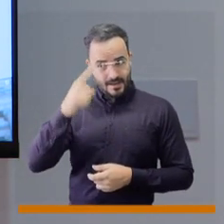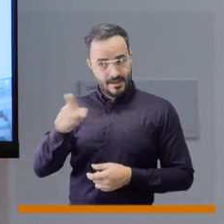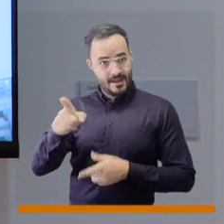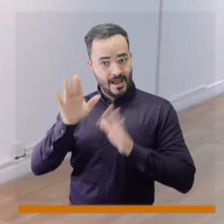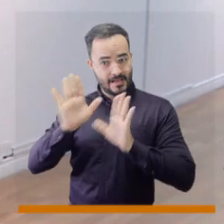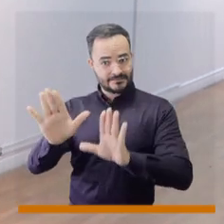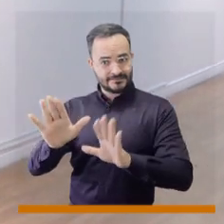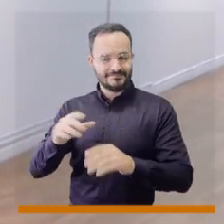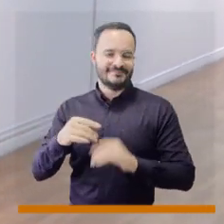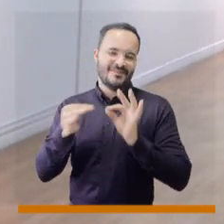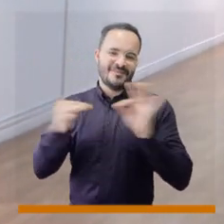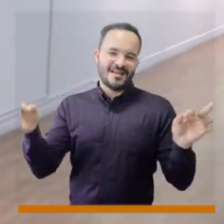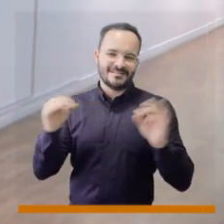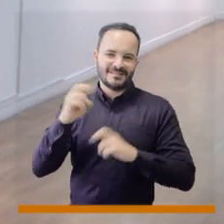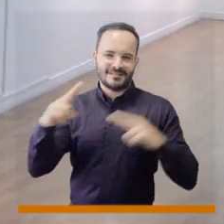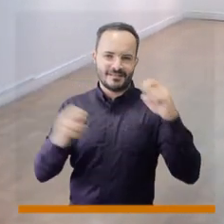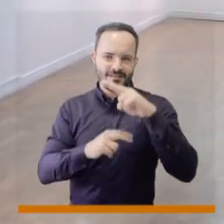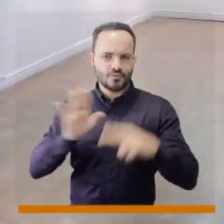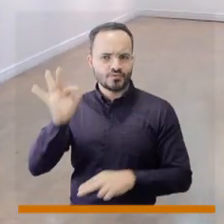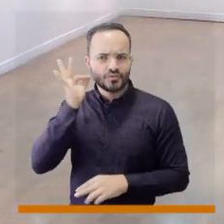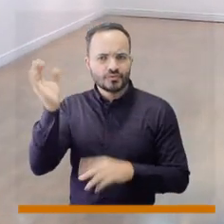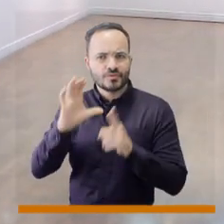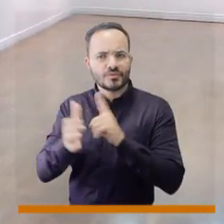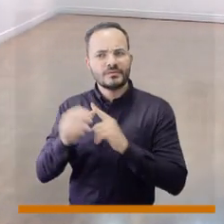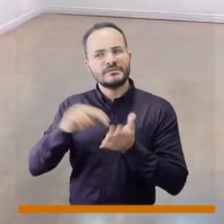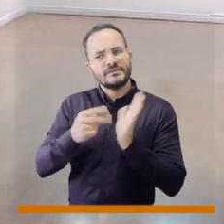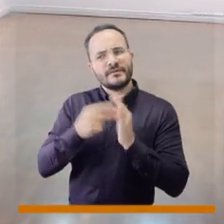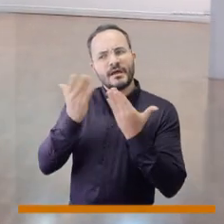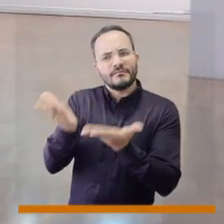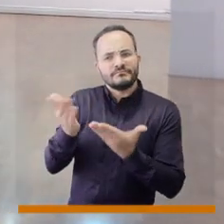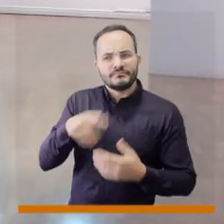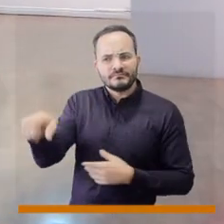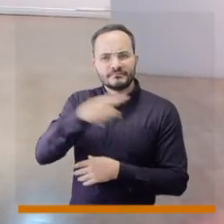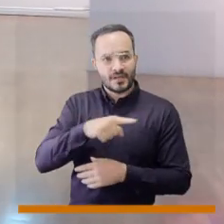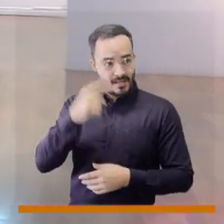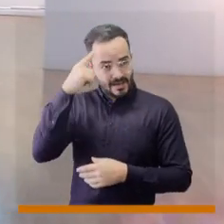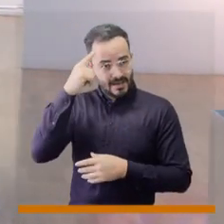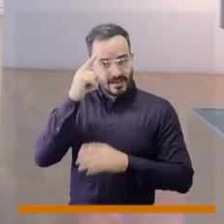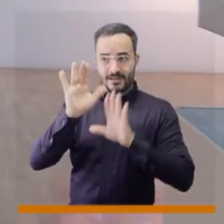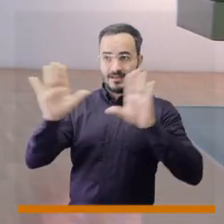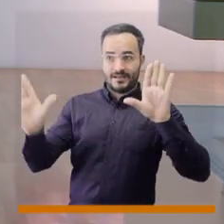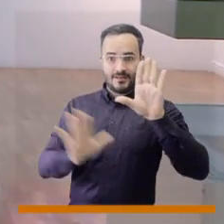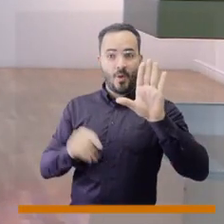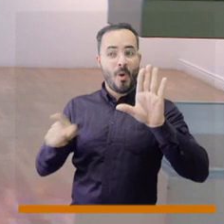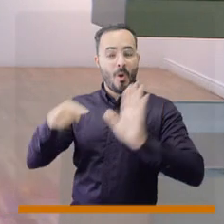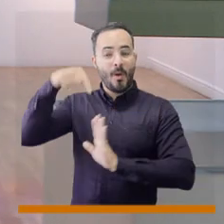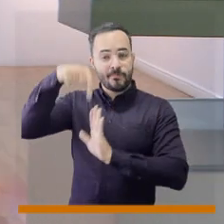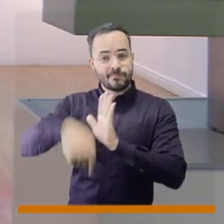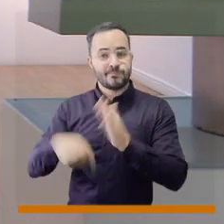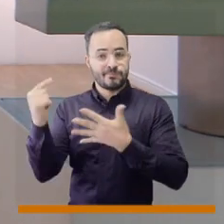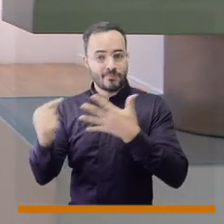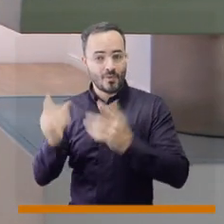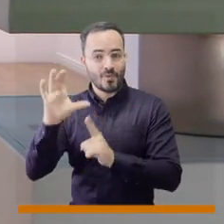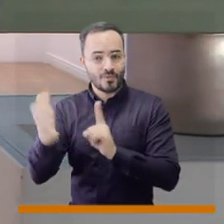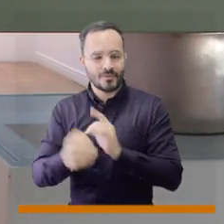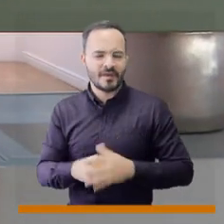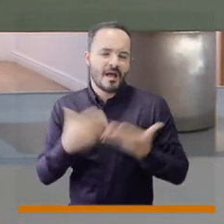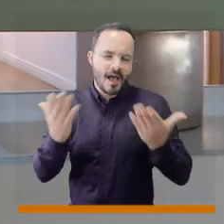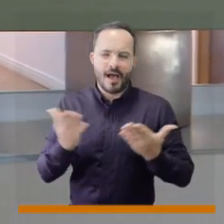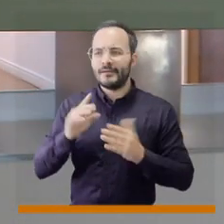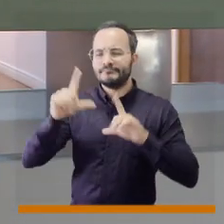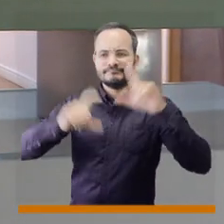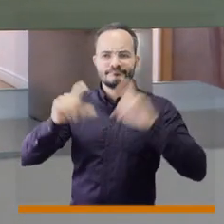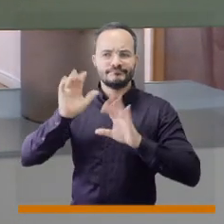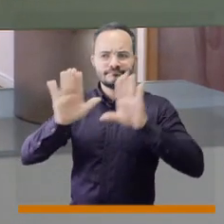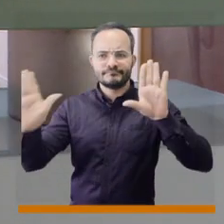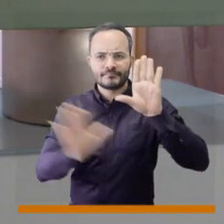reflexión desde las artes plásticas a los emblemas, a los símbolos patrios, a la construcción de nación a través de obras de